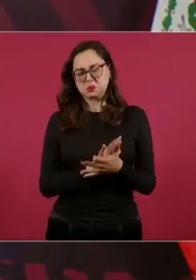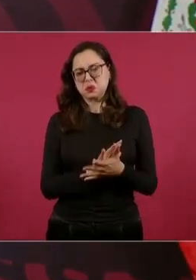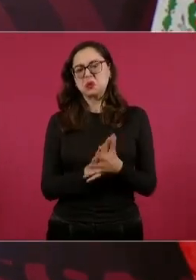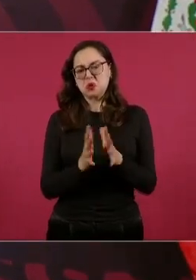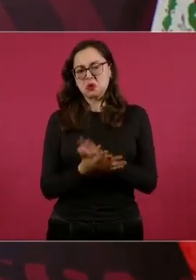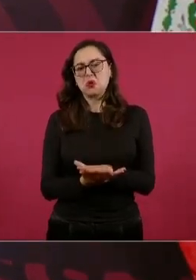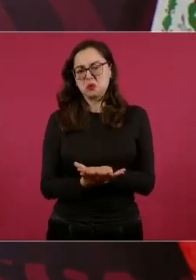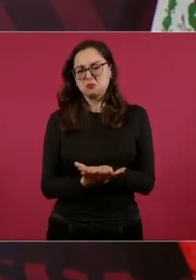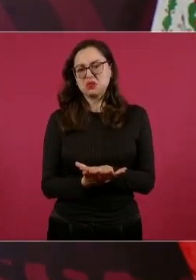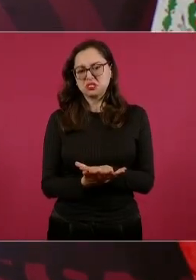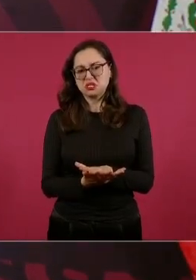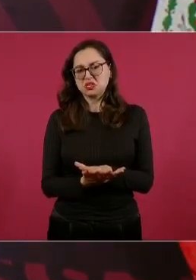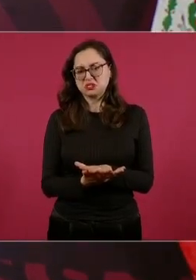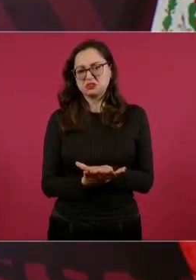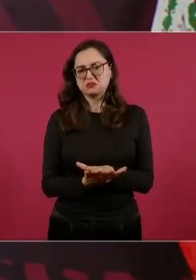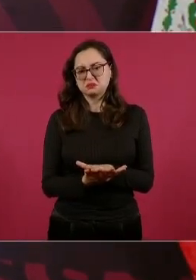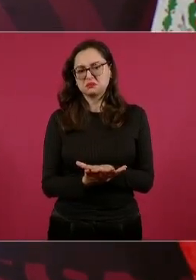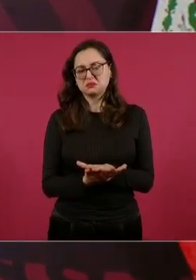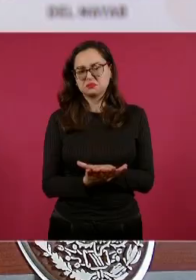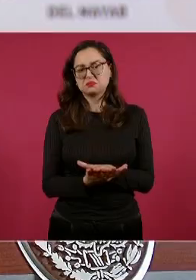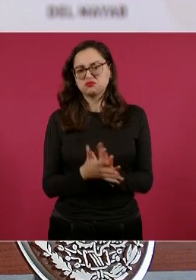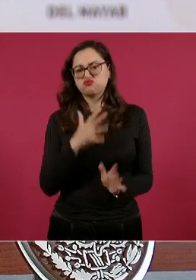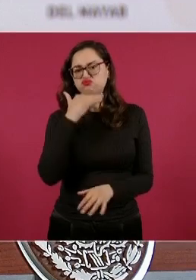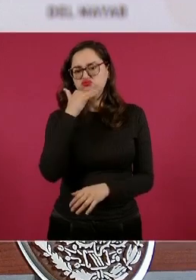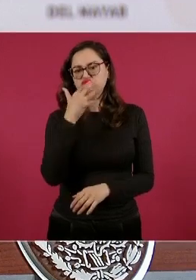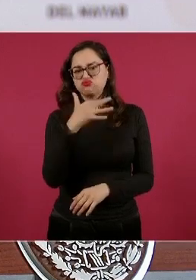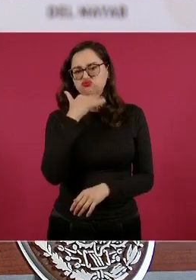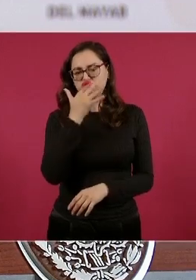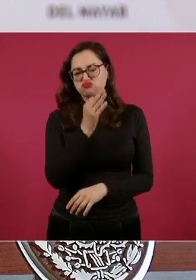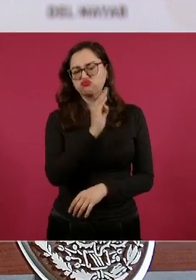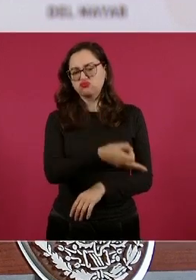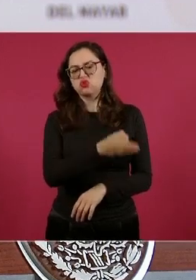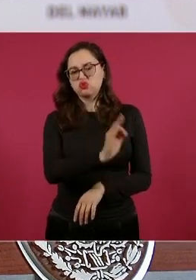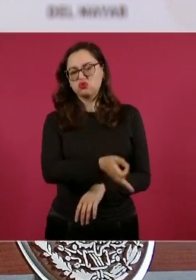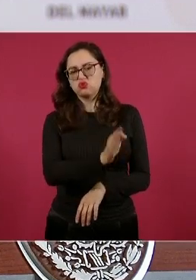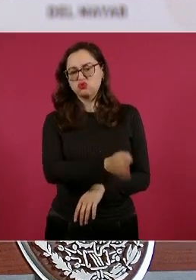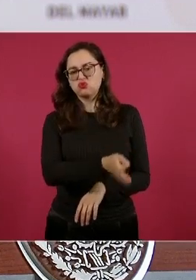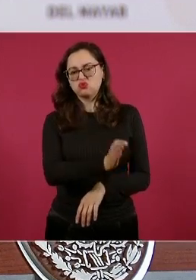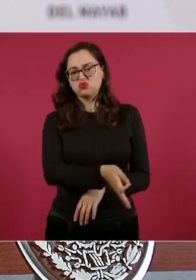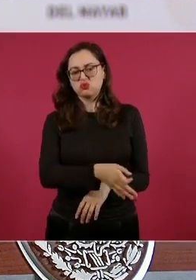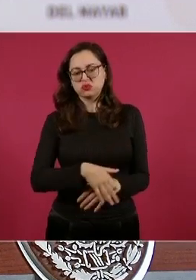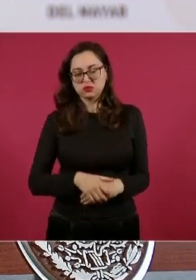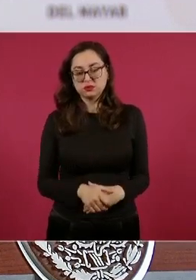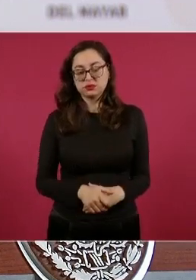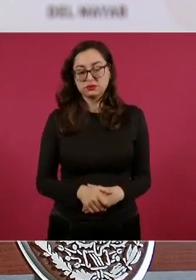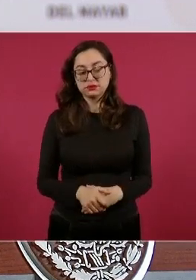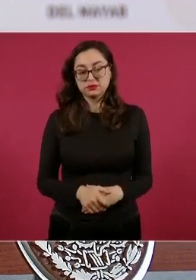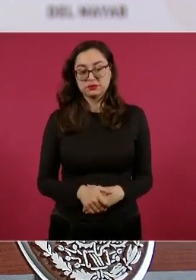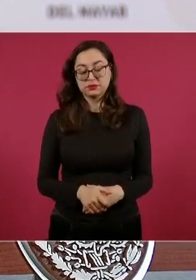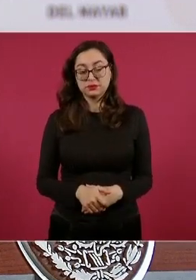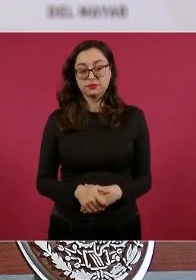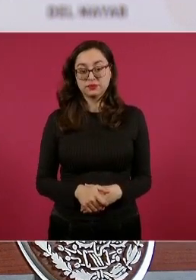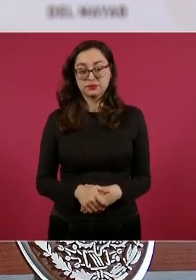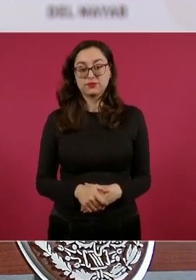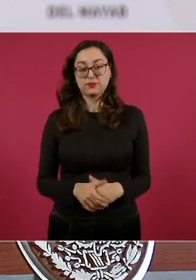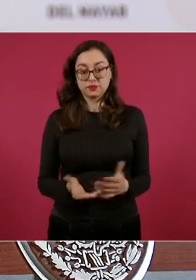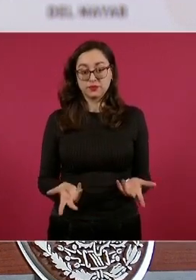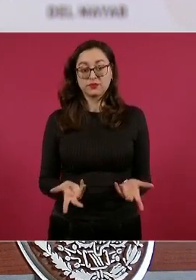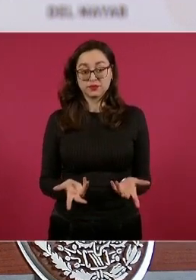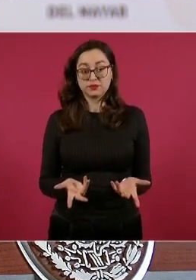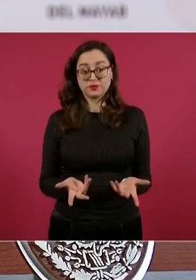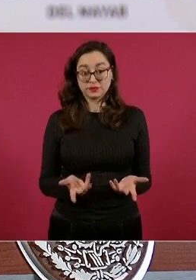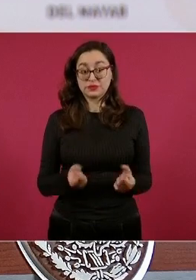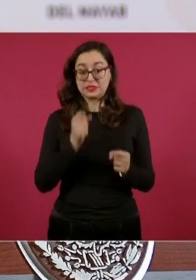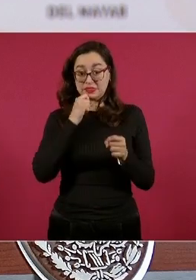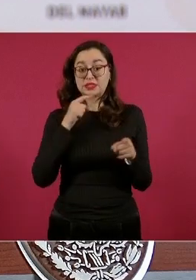de la corrupción y desde luego cómplices